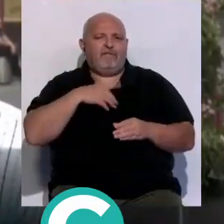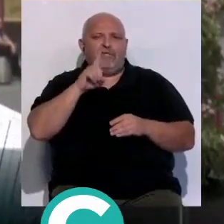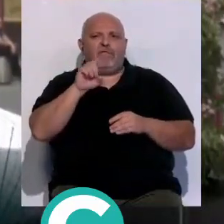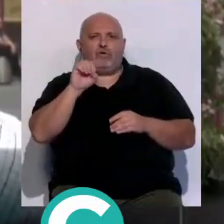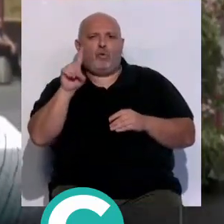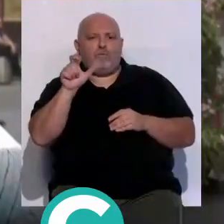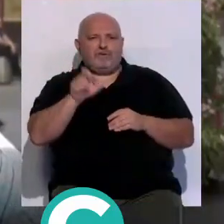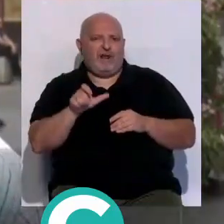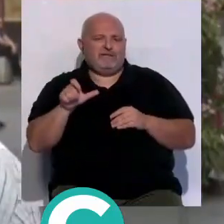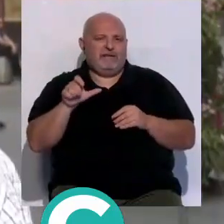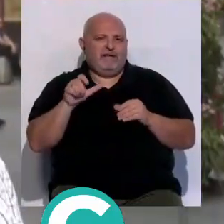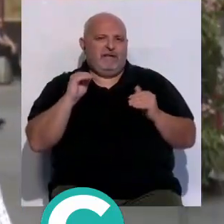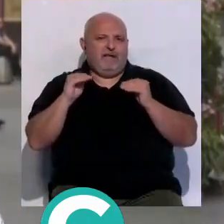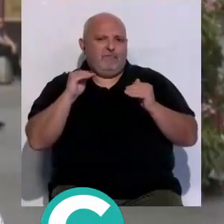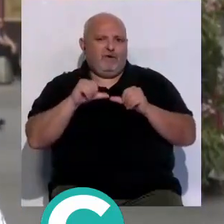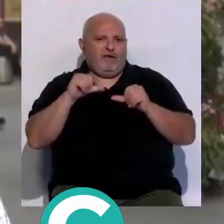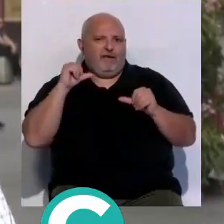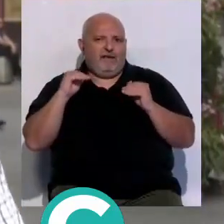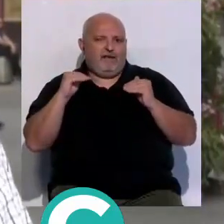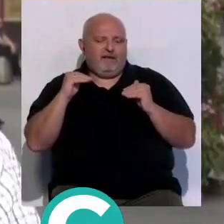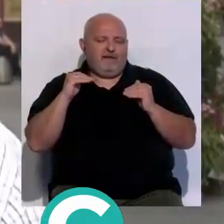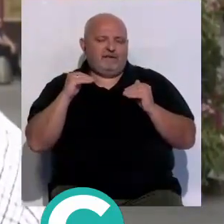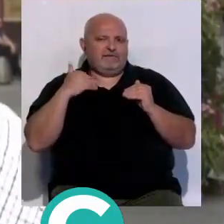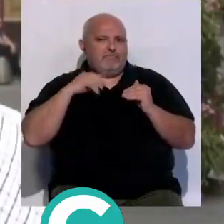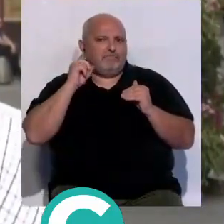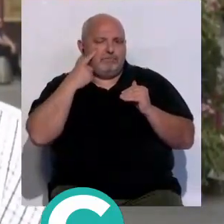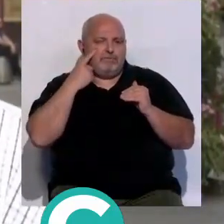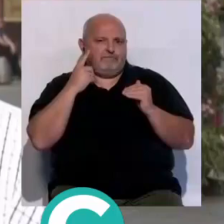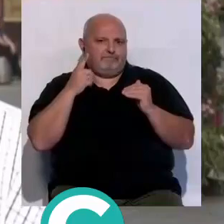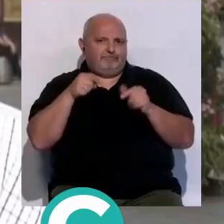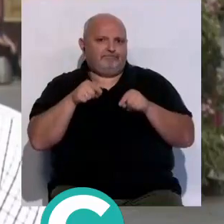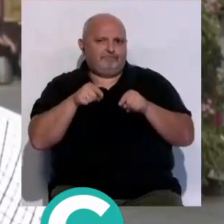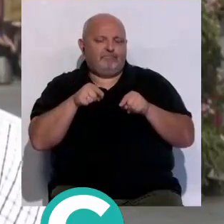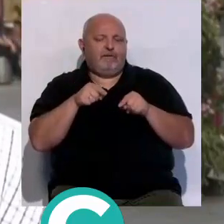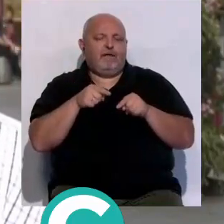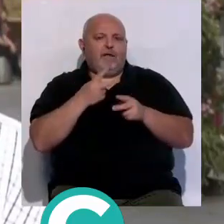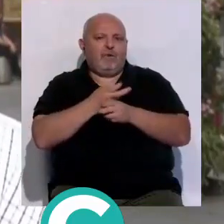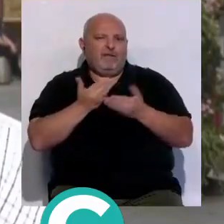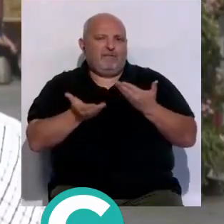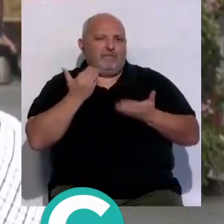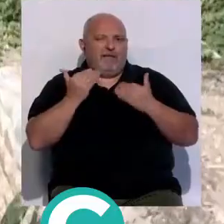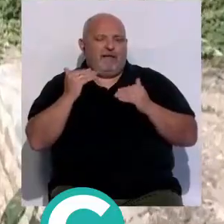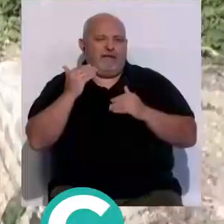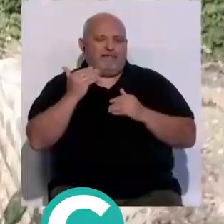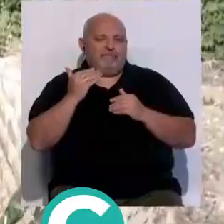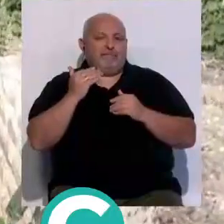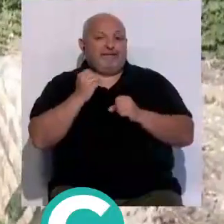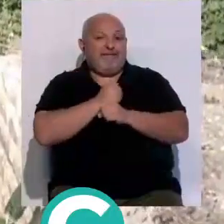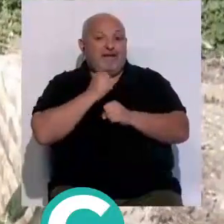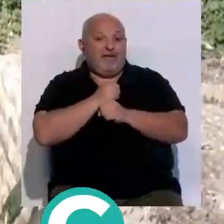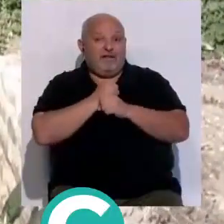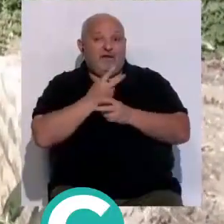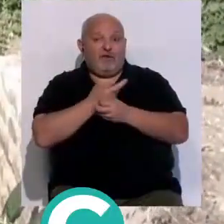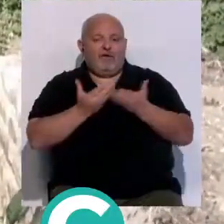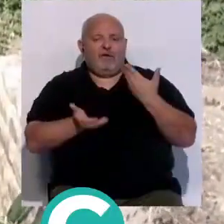personas las que tenemos ahora mismo que ya localizada y sumada de las personas asesinadas los trabajos de